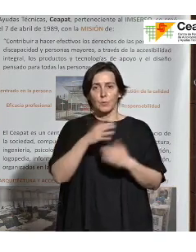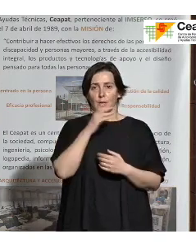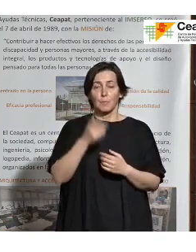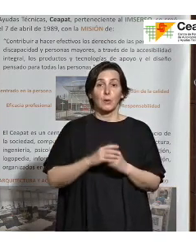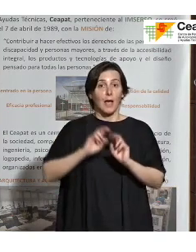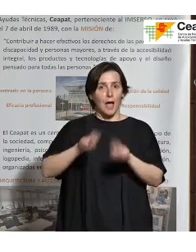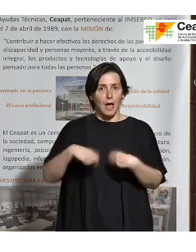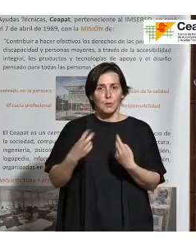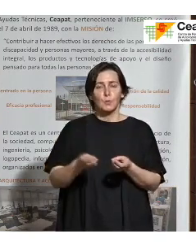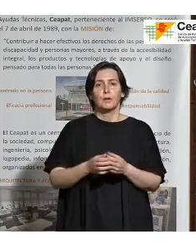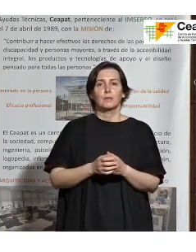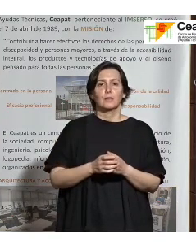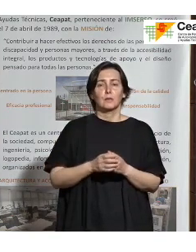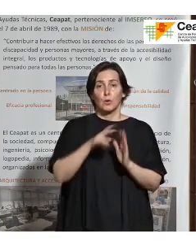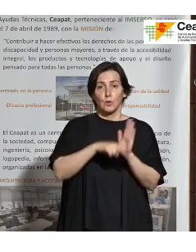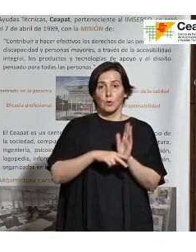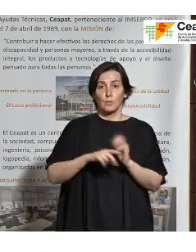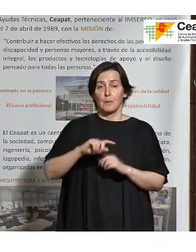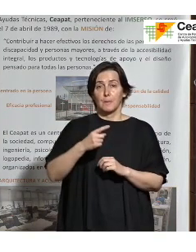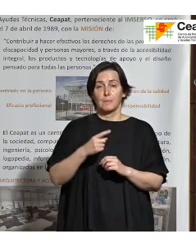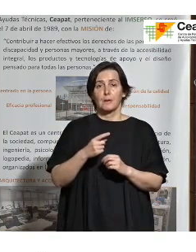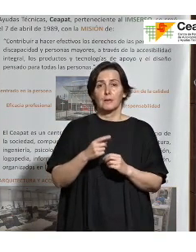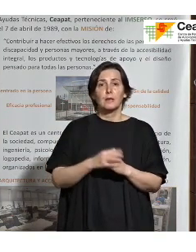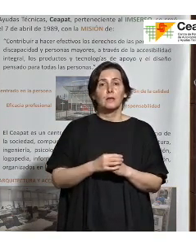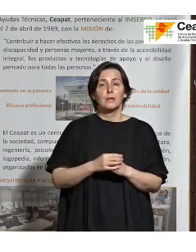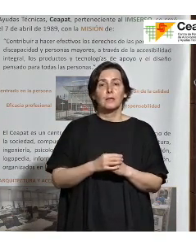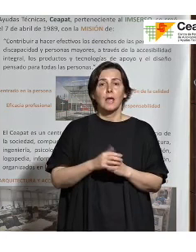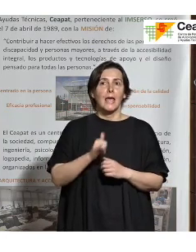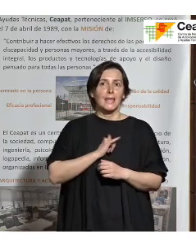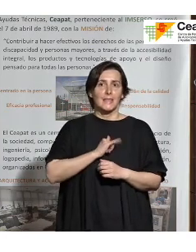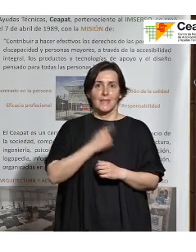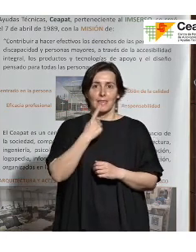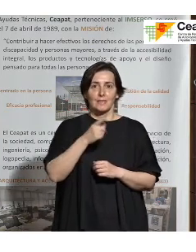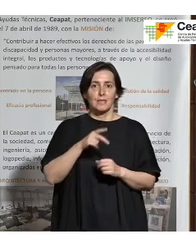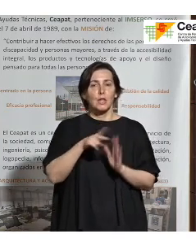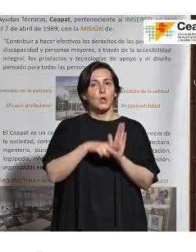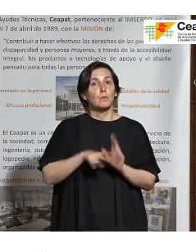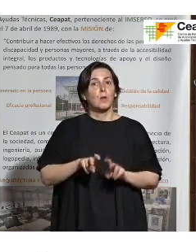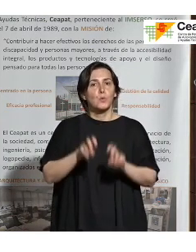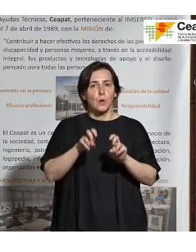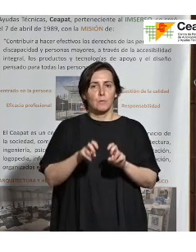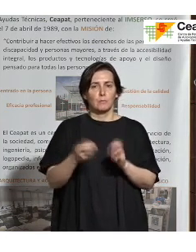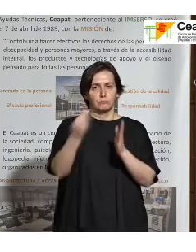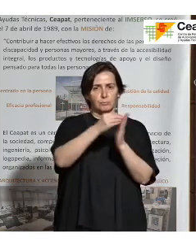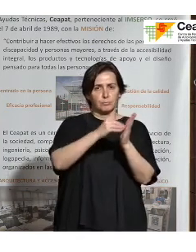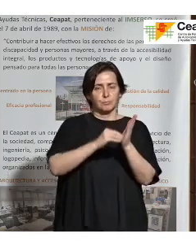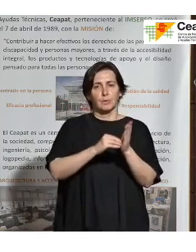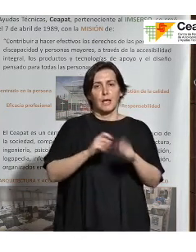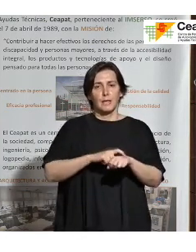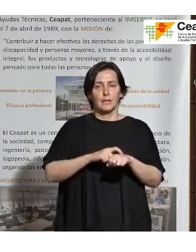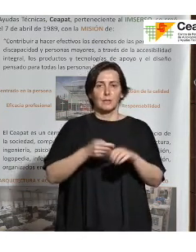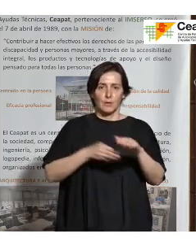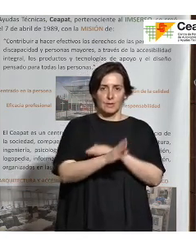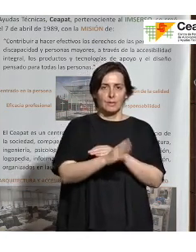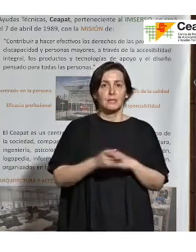actualización de esa primera norma yo creo que se podría tener entidad para decir que es una nueva norma incorporando todos los criterios de accesibilidad